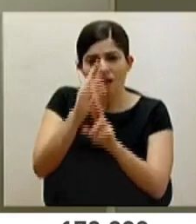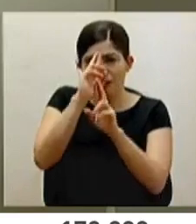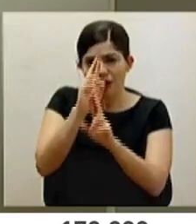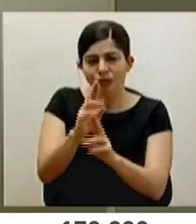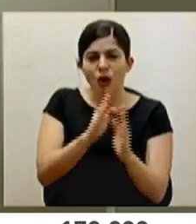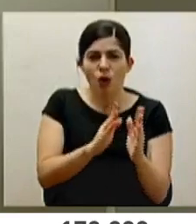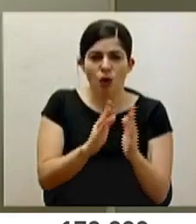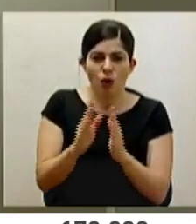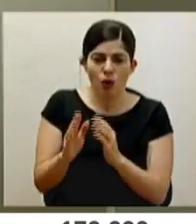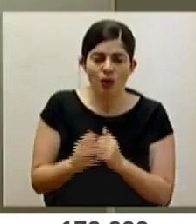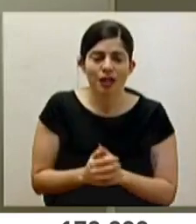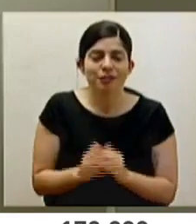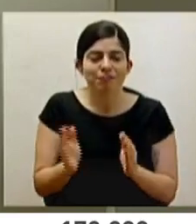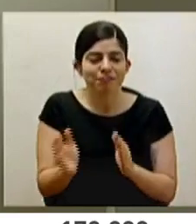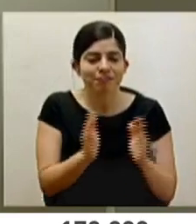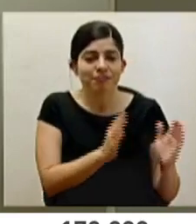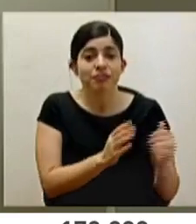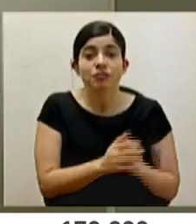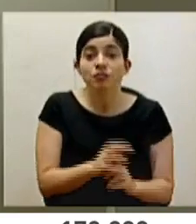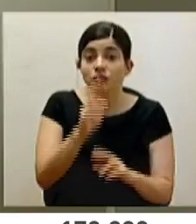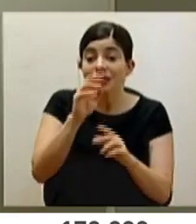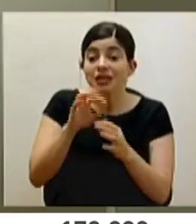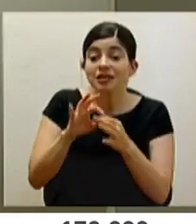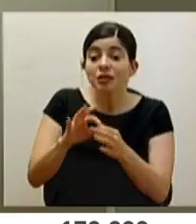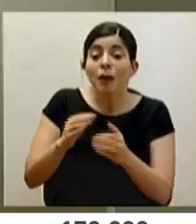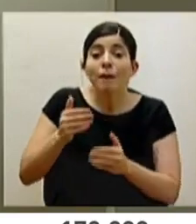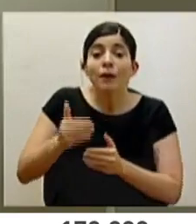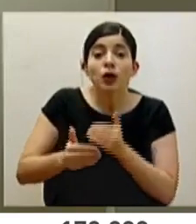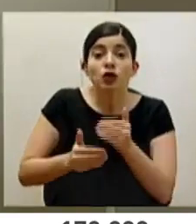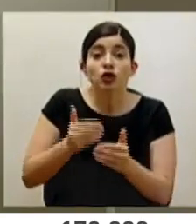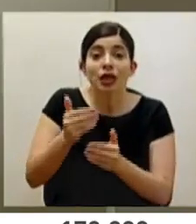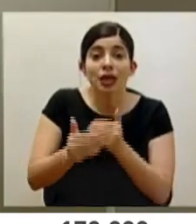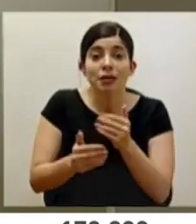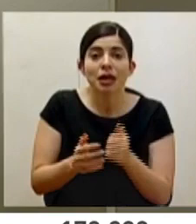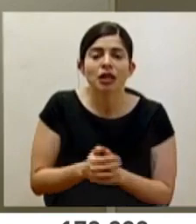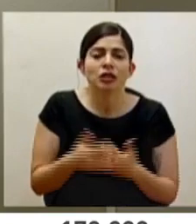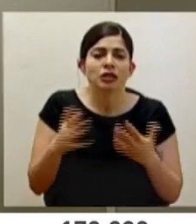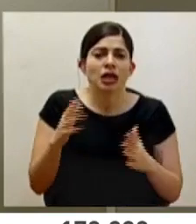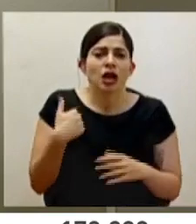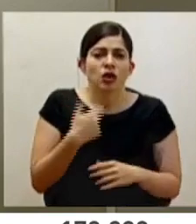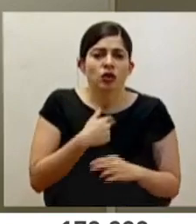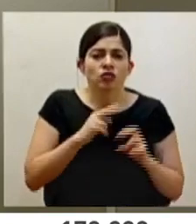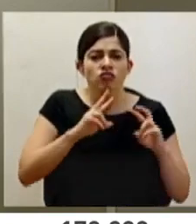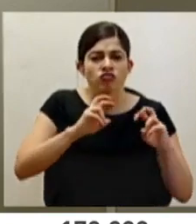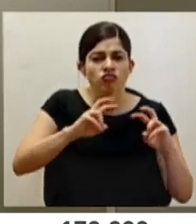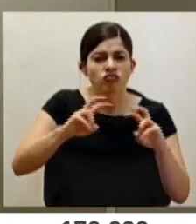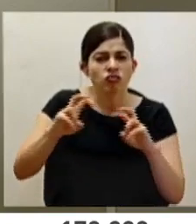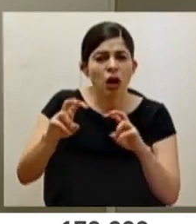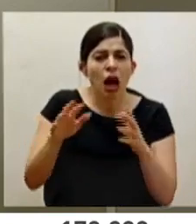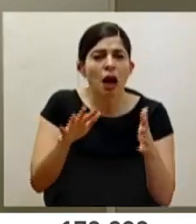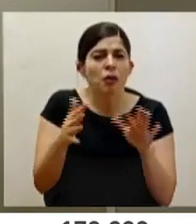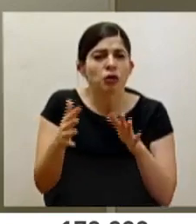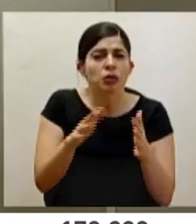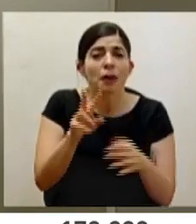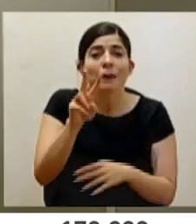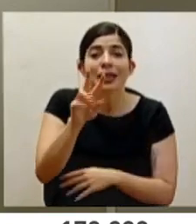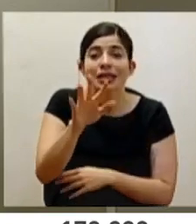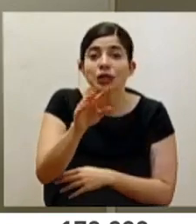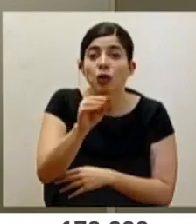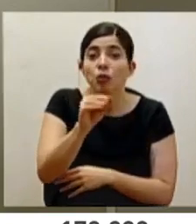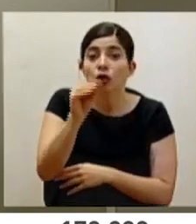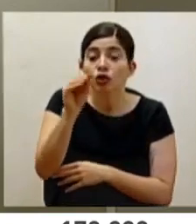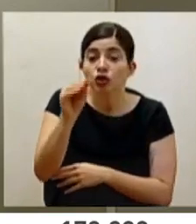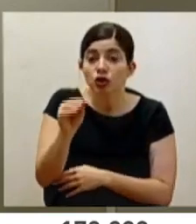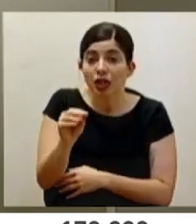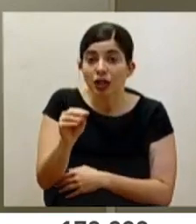el orden. Con respecto a los procedimientos, hemos hecho análisis y aproximadamente un 25%